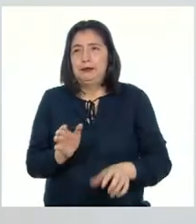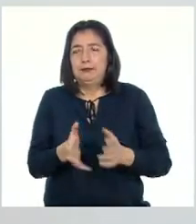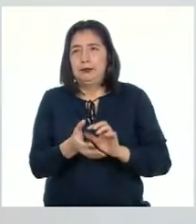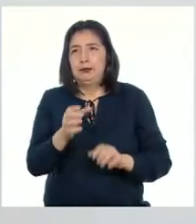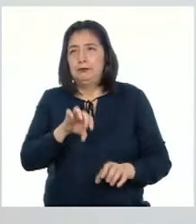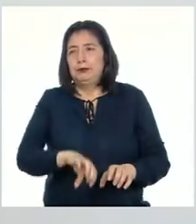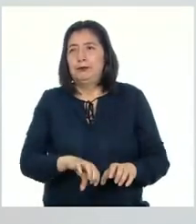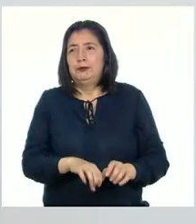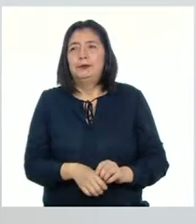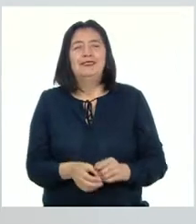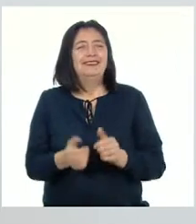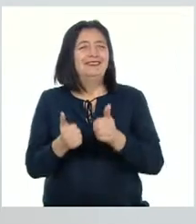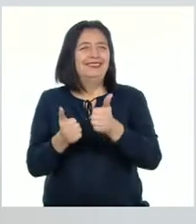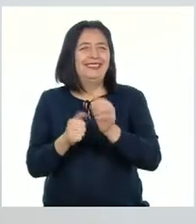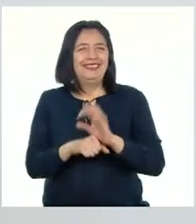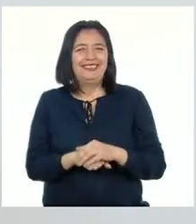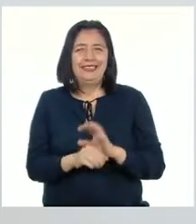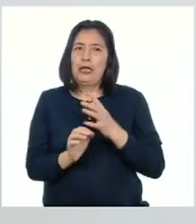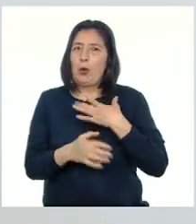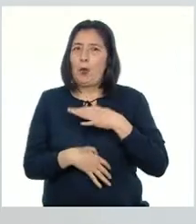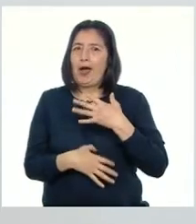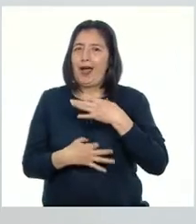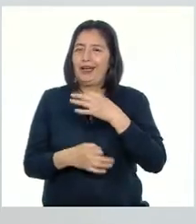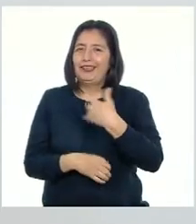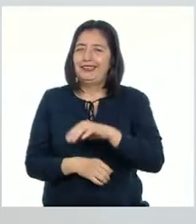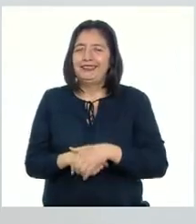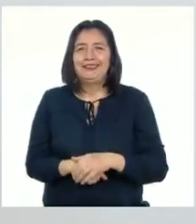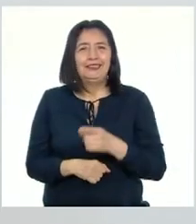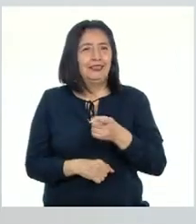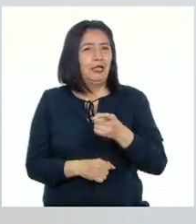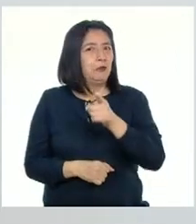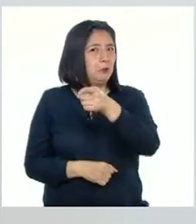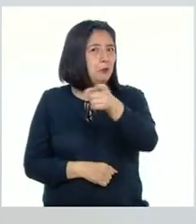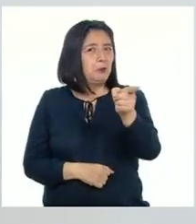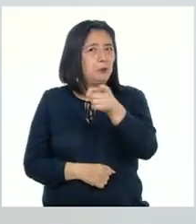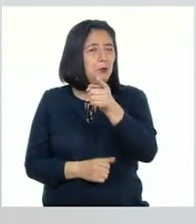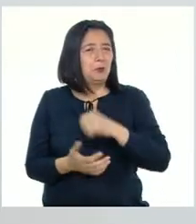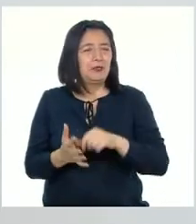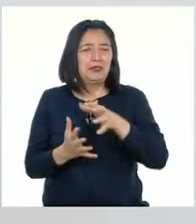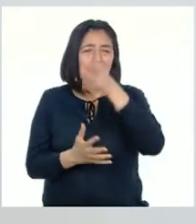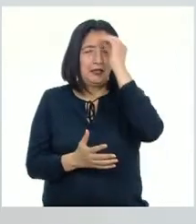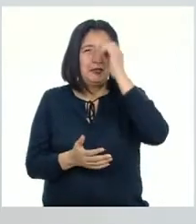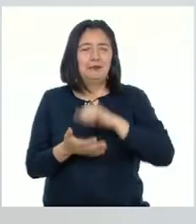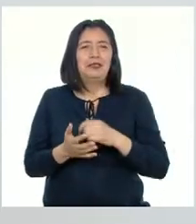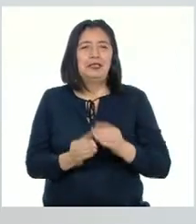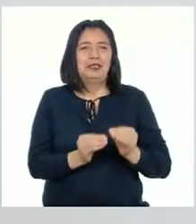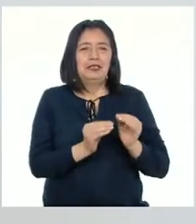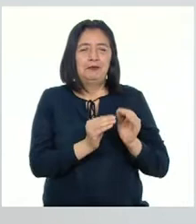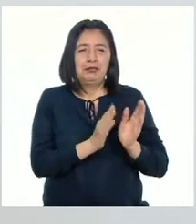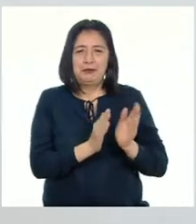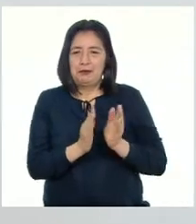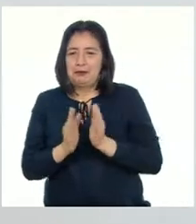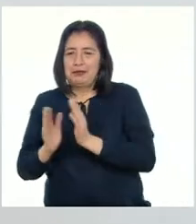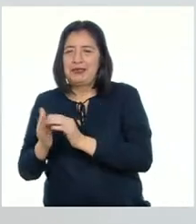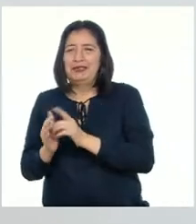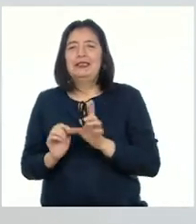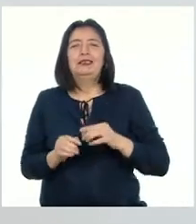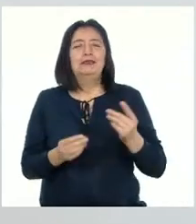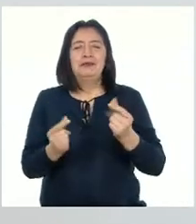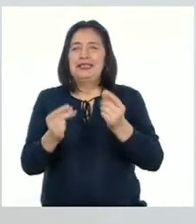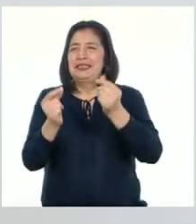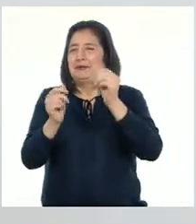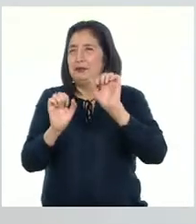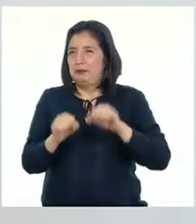¡Woo! ¡Increíble! Ahora les reto A que se aprendan bien la coreografía Y lo hagan lo más